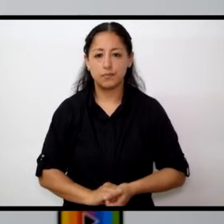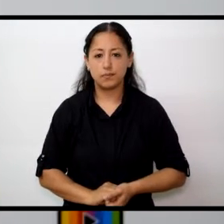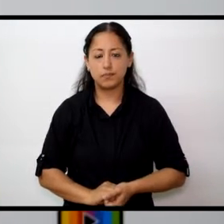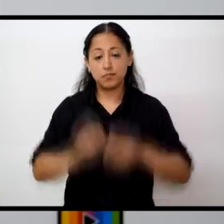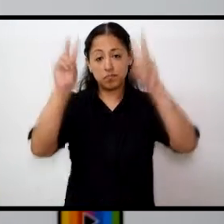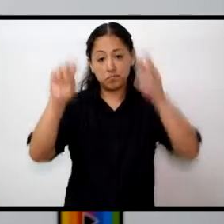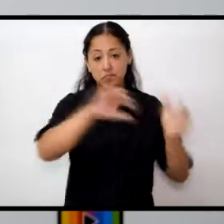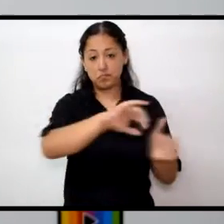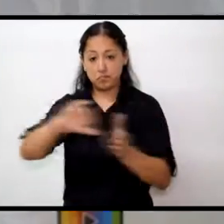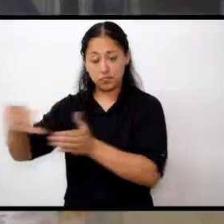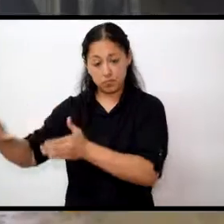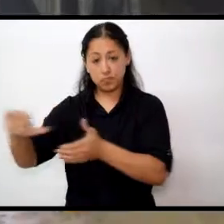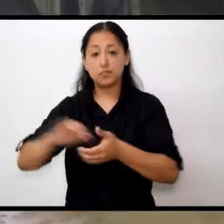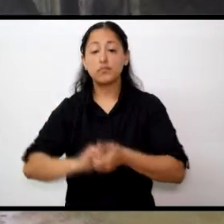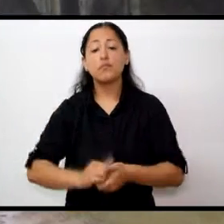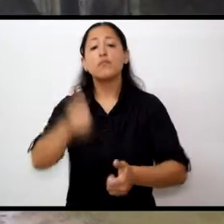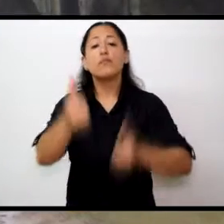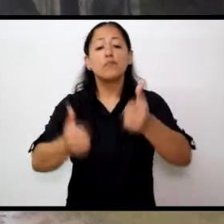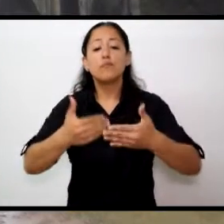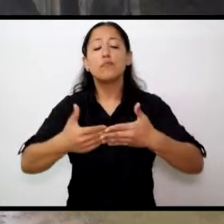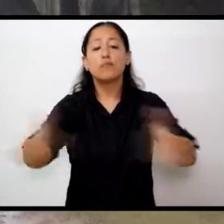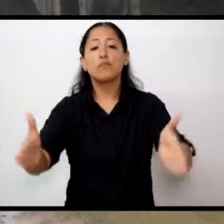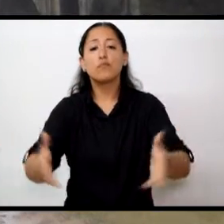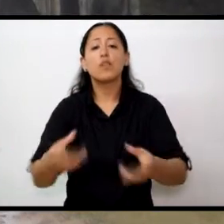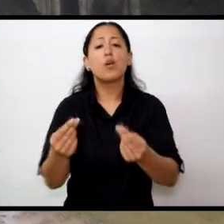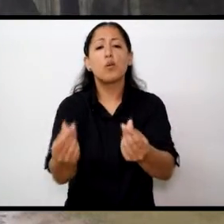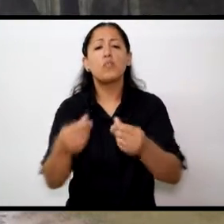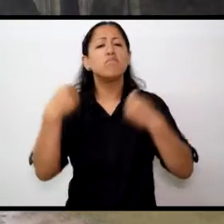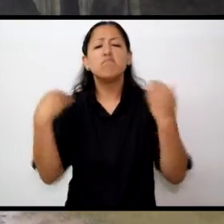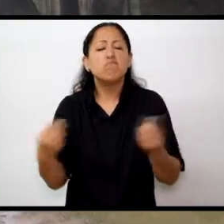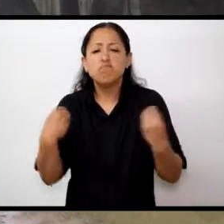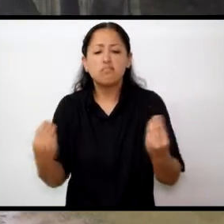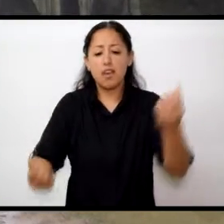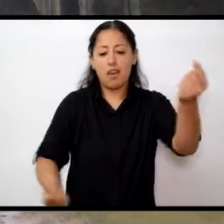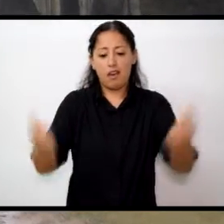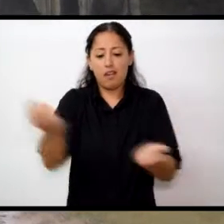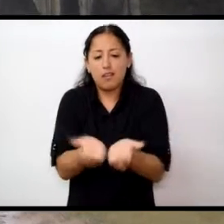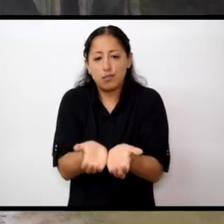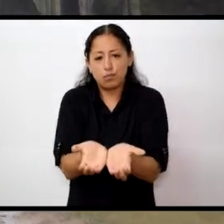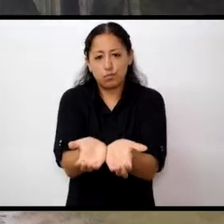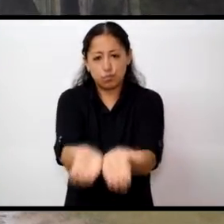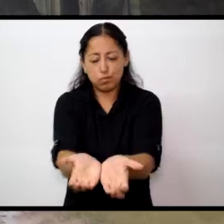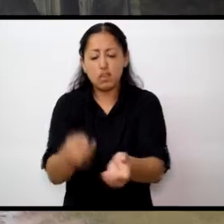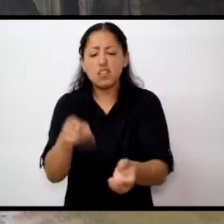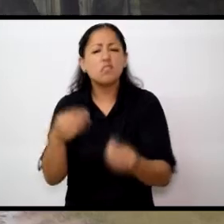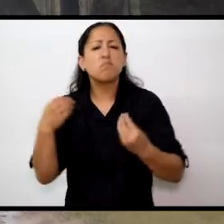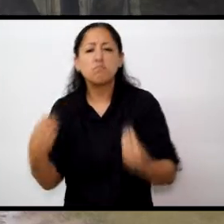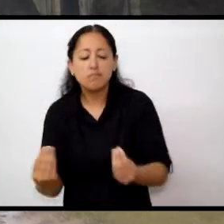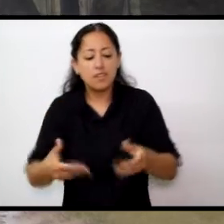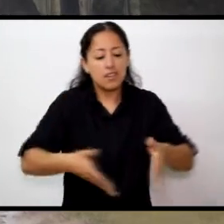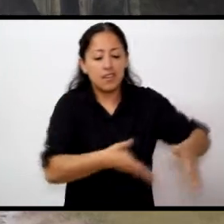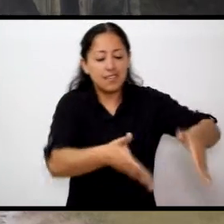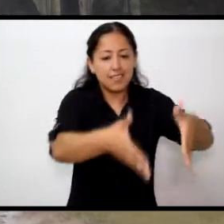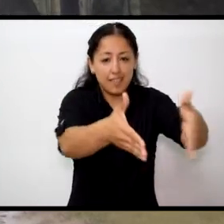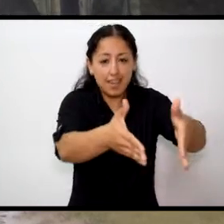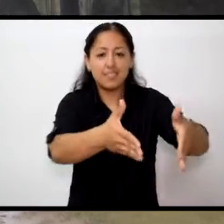para la compra de una nueva moto niveladora. La misma va a ser utilizada para trabajos de calles, movimiento de suelos y aquellos